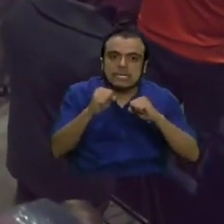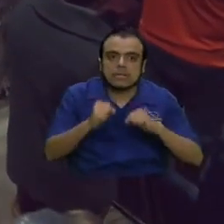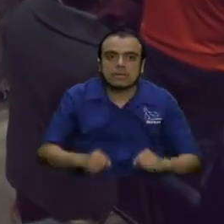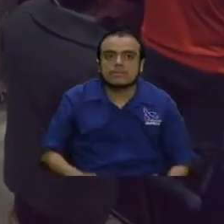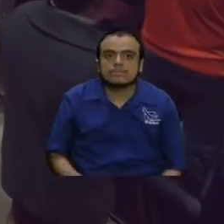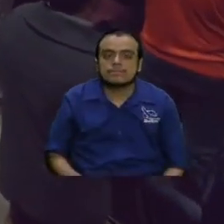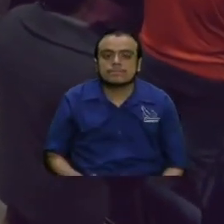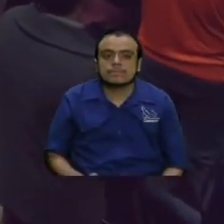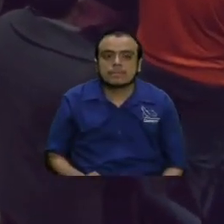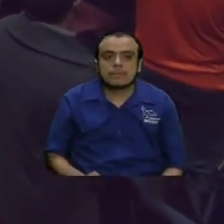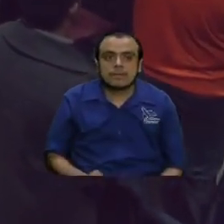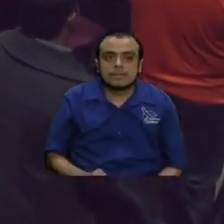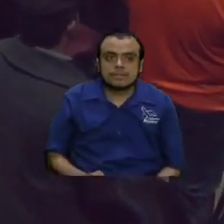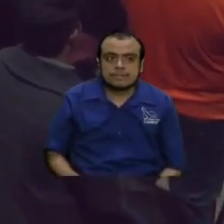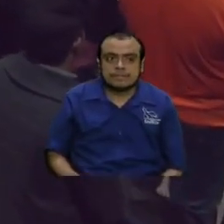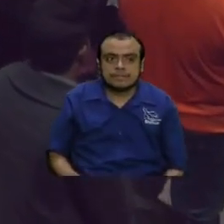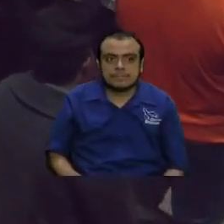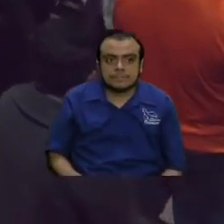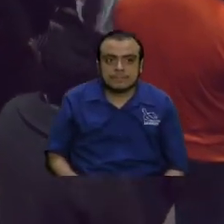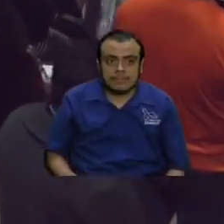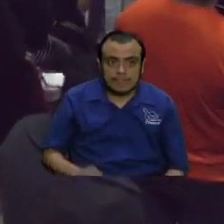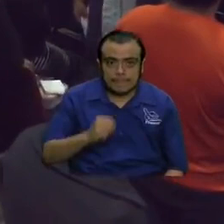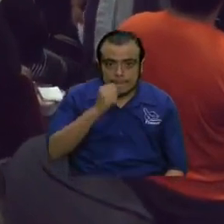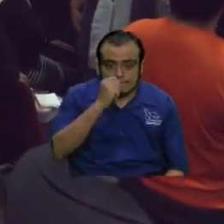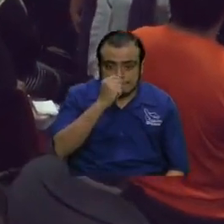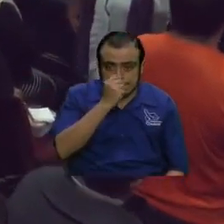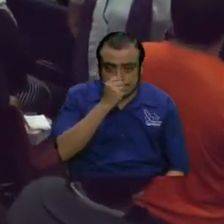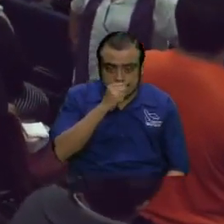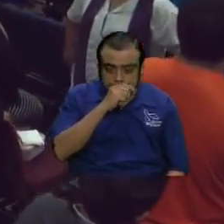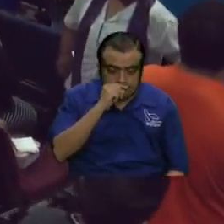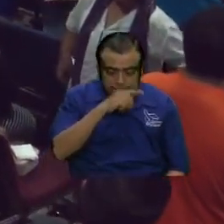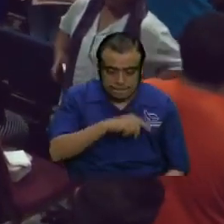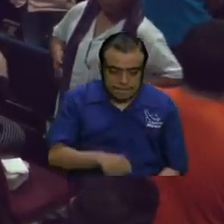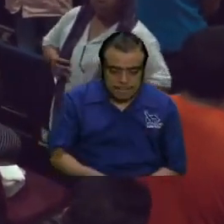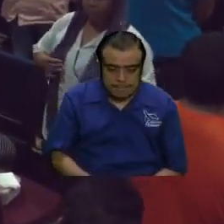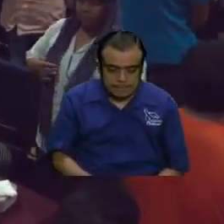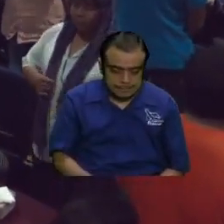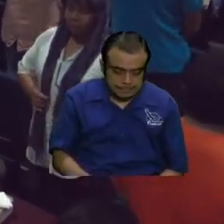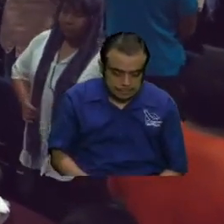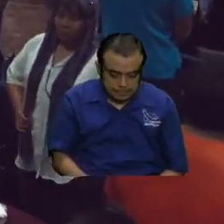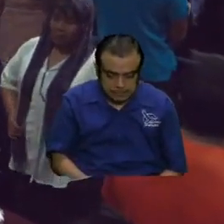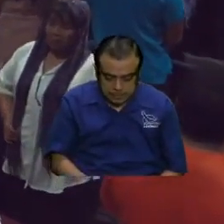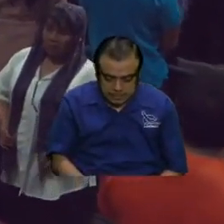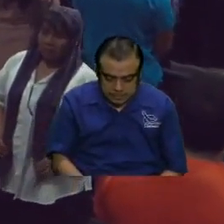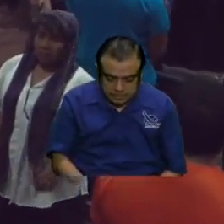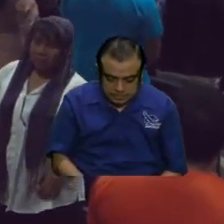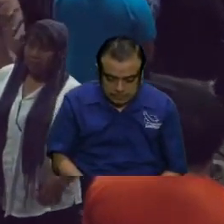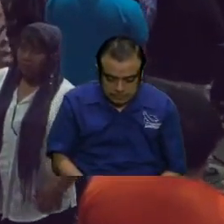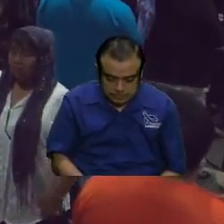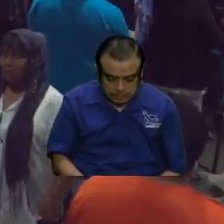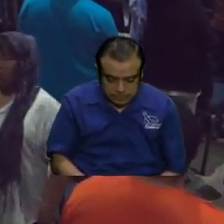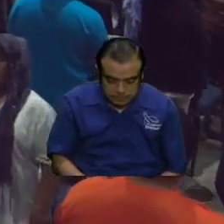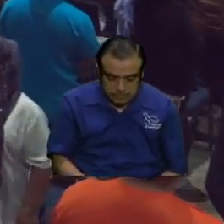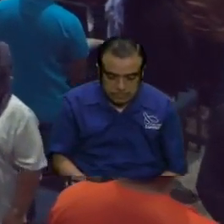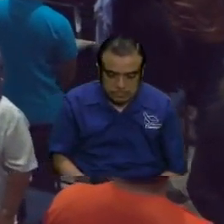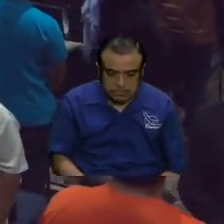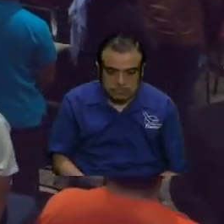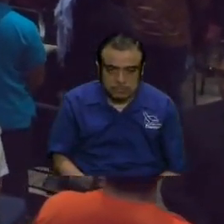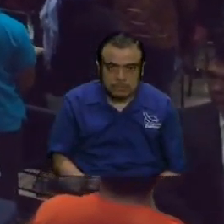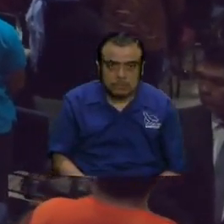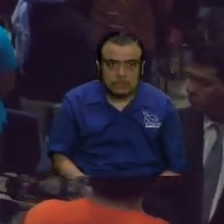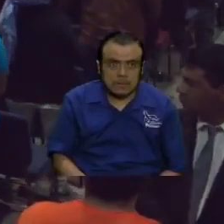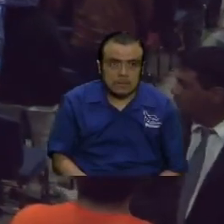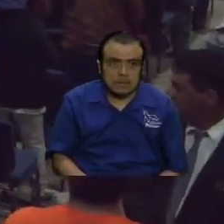dos personas más gloria a Dios es el momento para salvación es la puerta